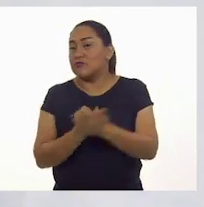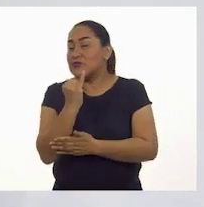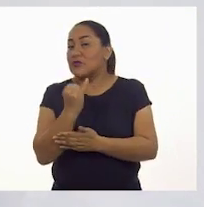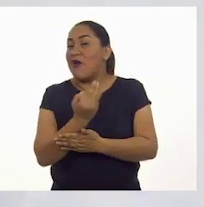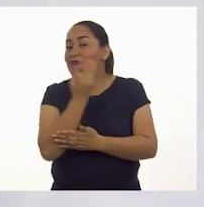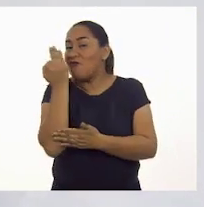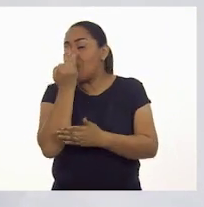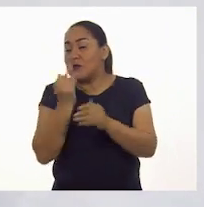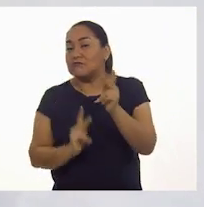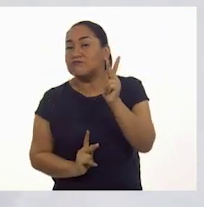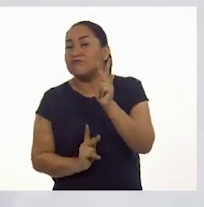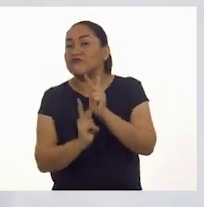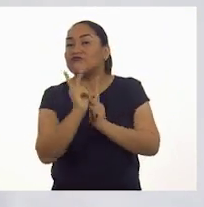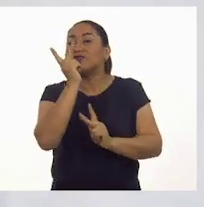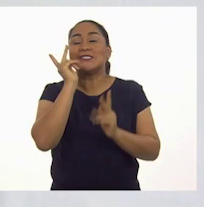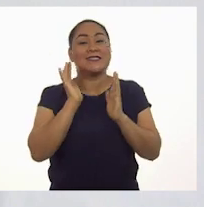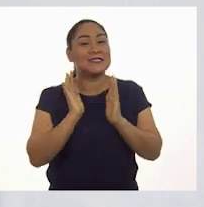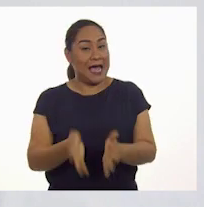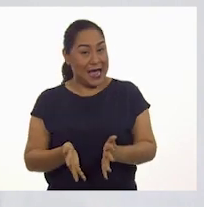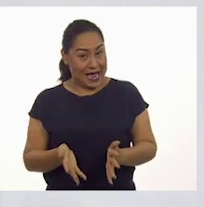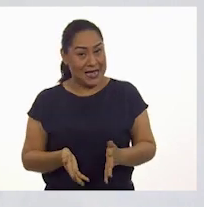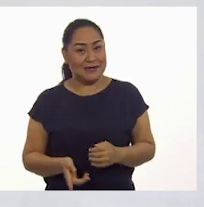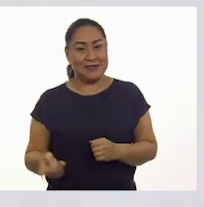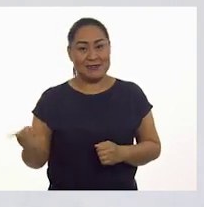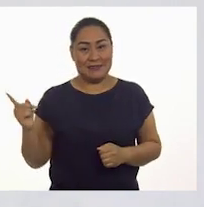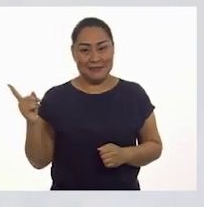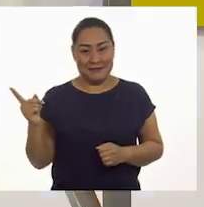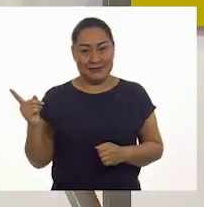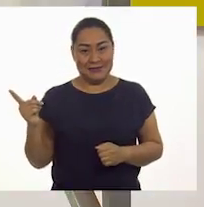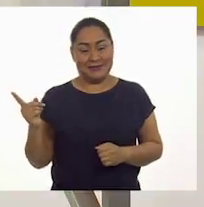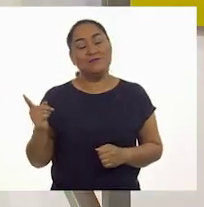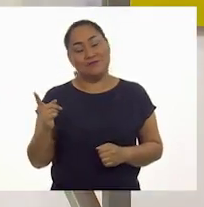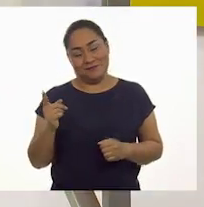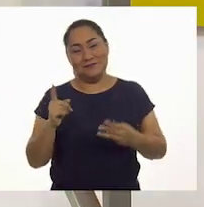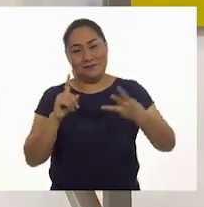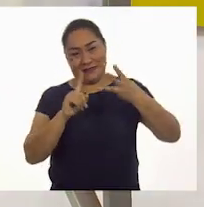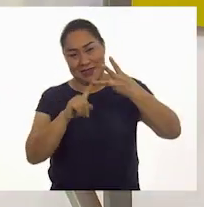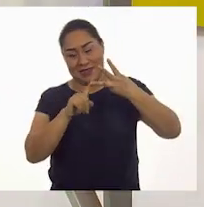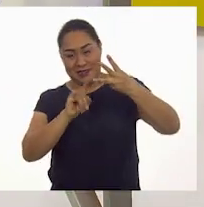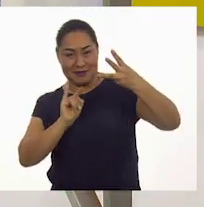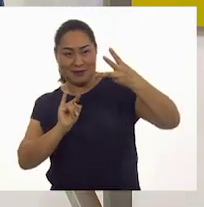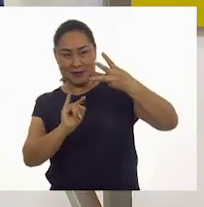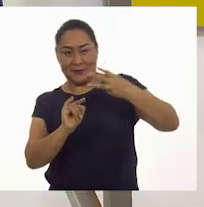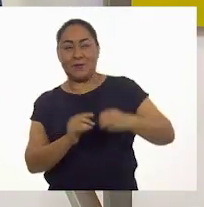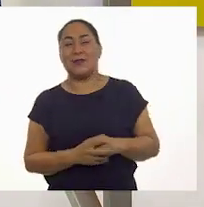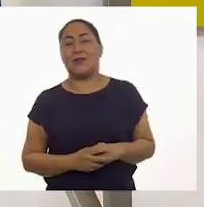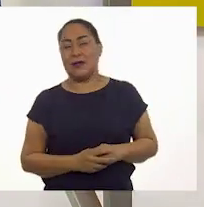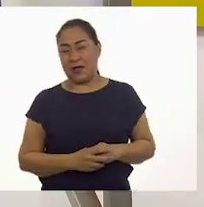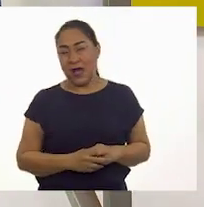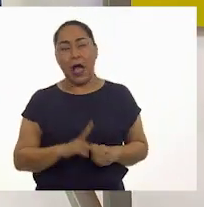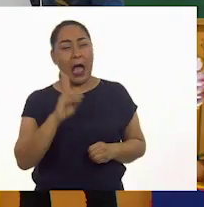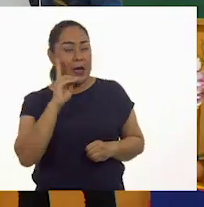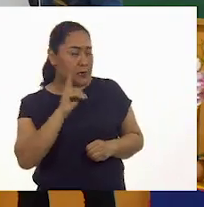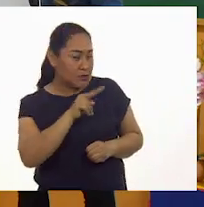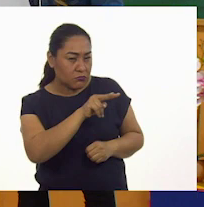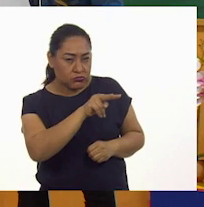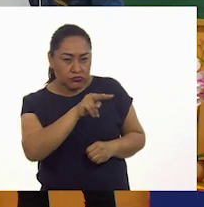Completa. Completa. Por lo tanto, esa es la número tres. A ver, veamos la historia.